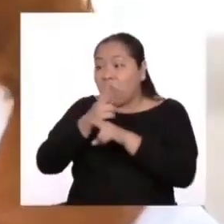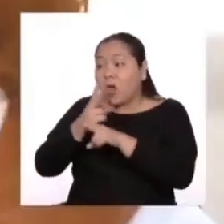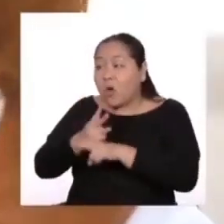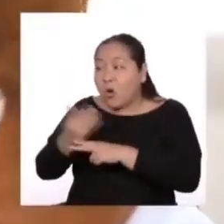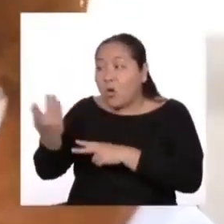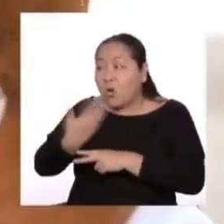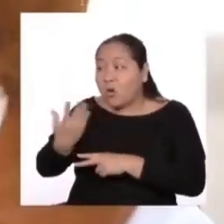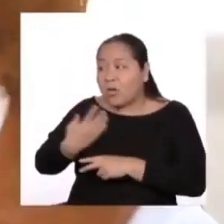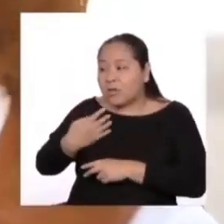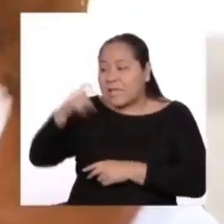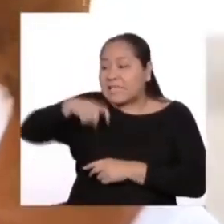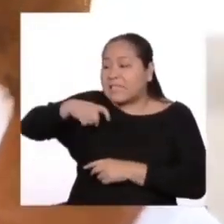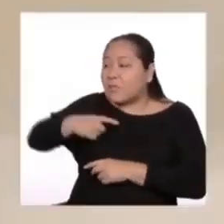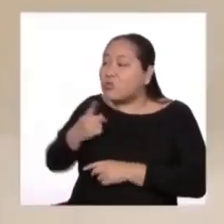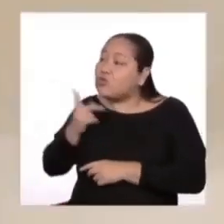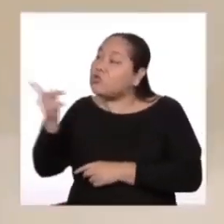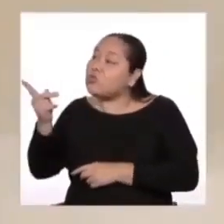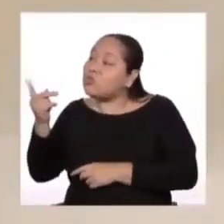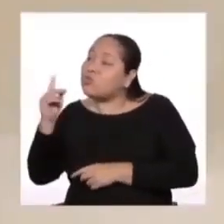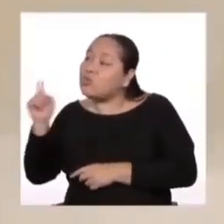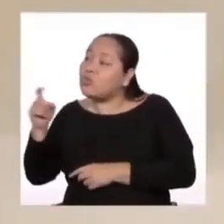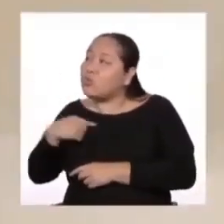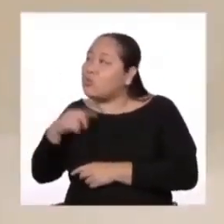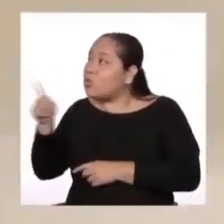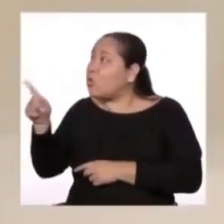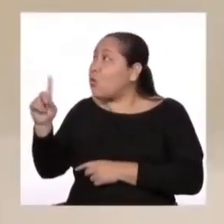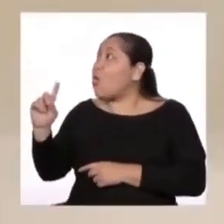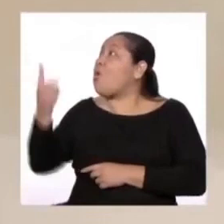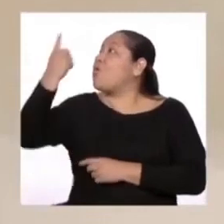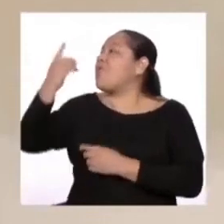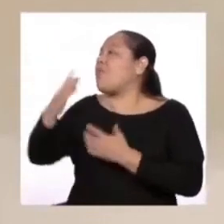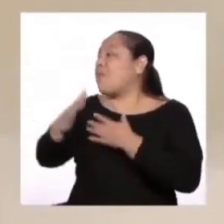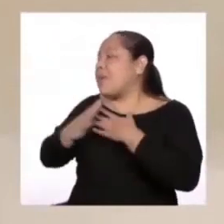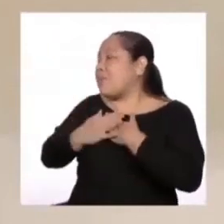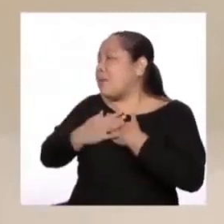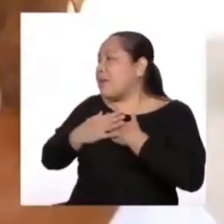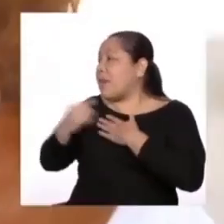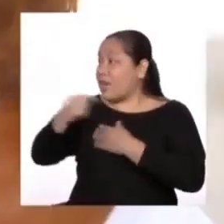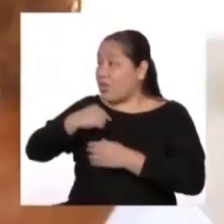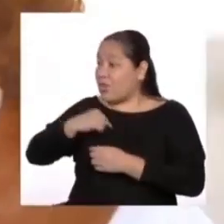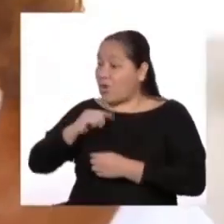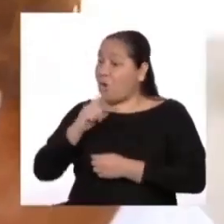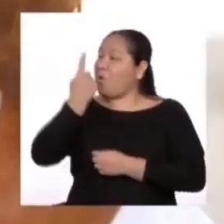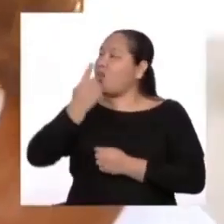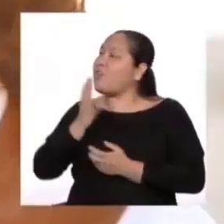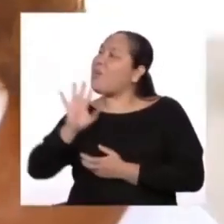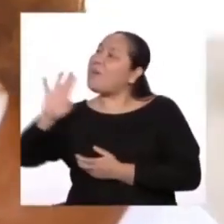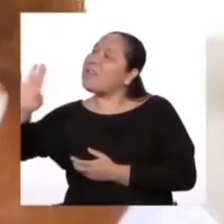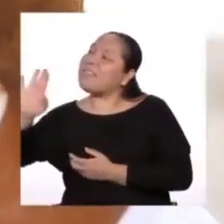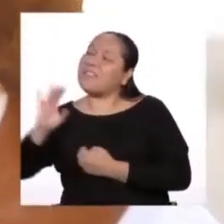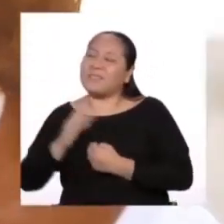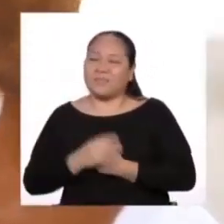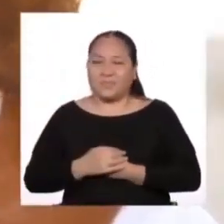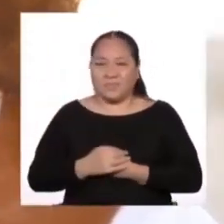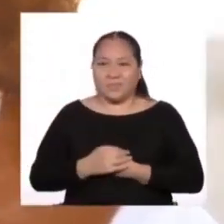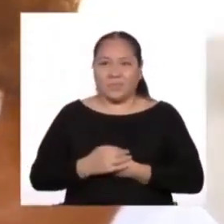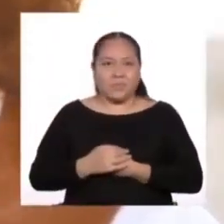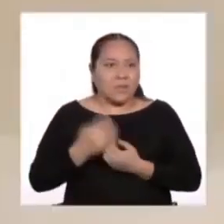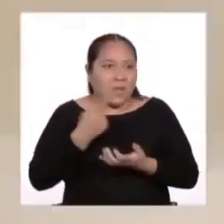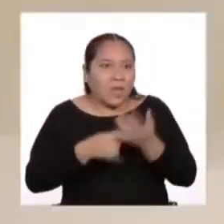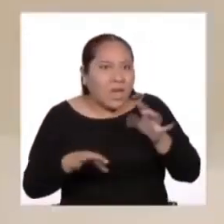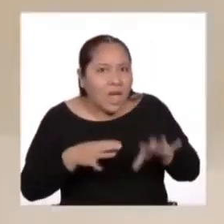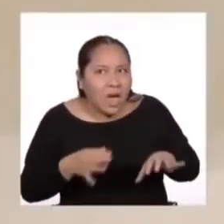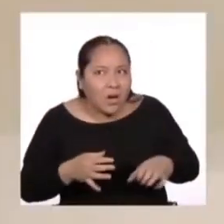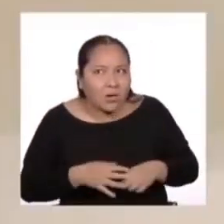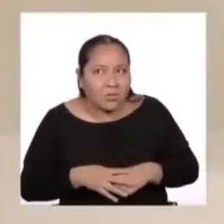tendremos necesidad del uno del otro. Tú serás único para mí y yo seré único para ti. ¿Qué debo